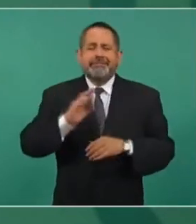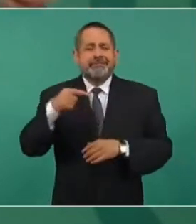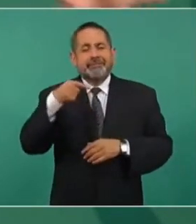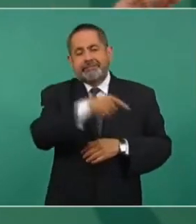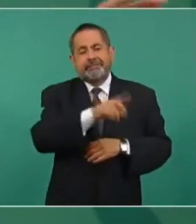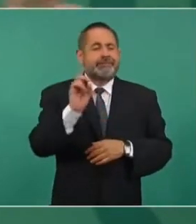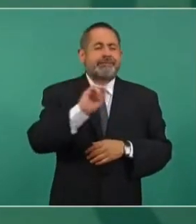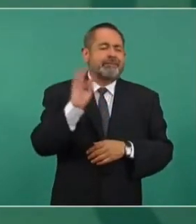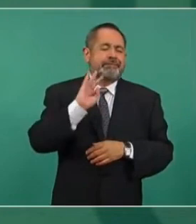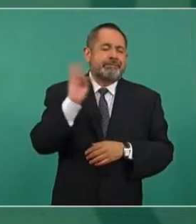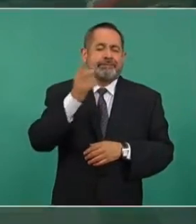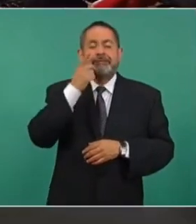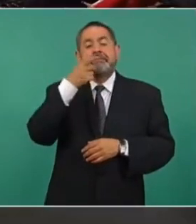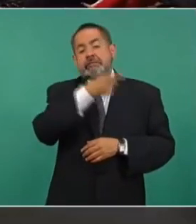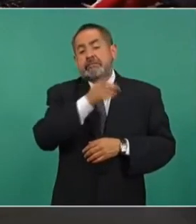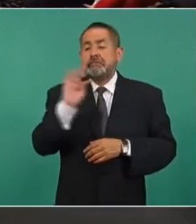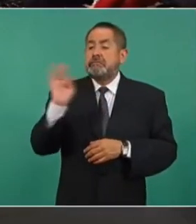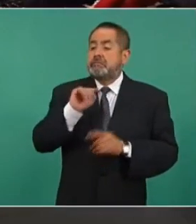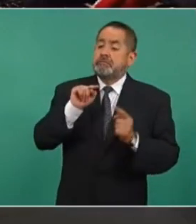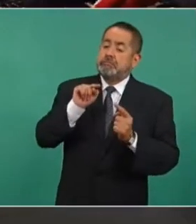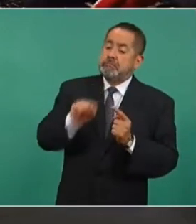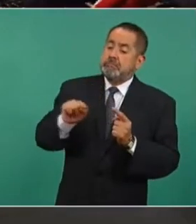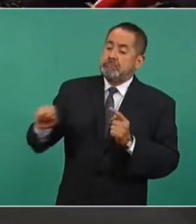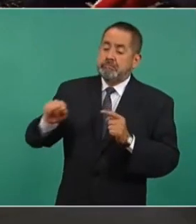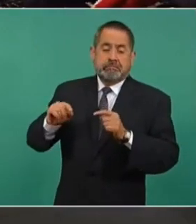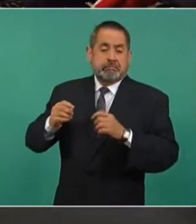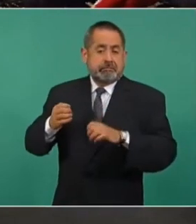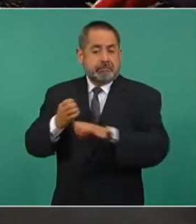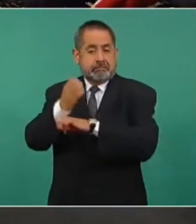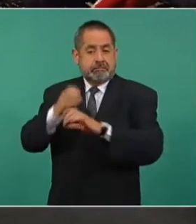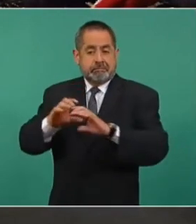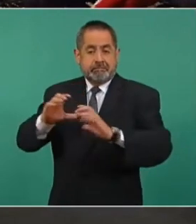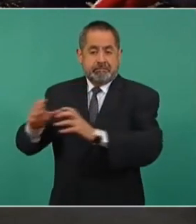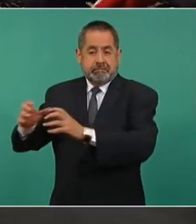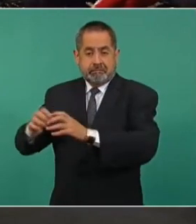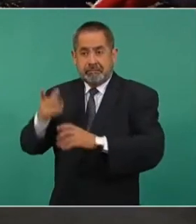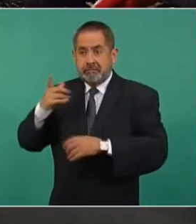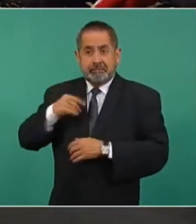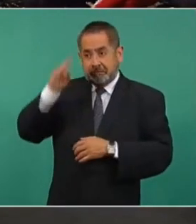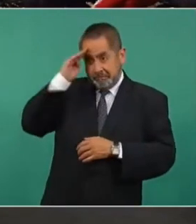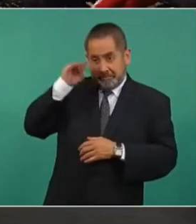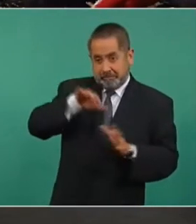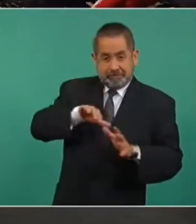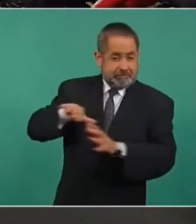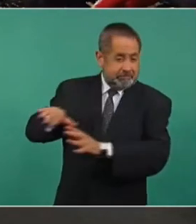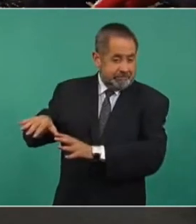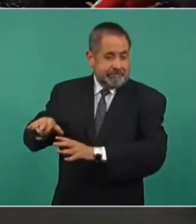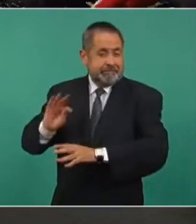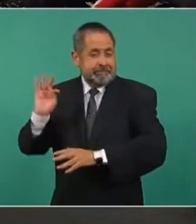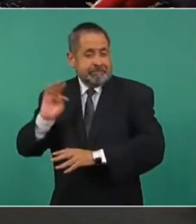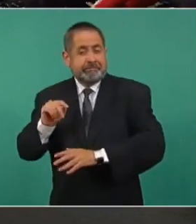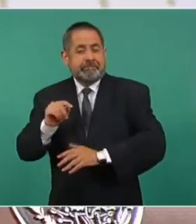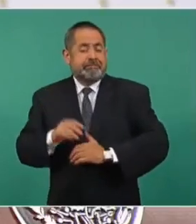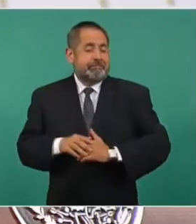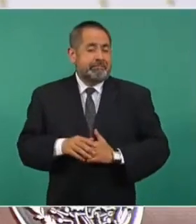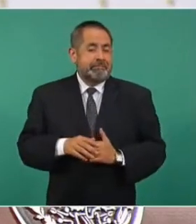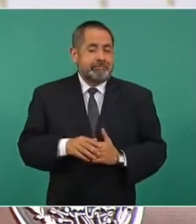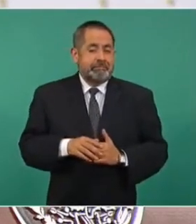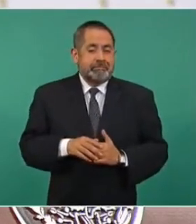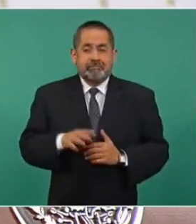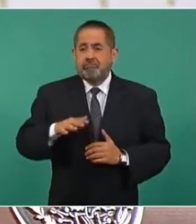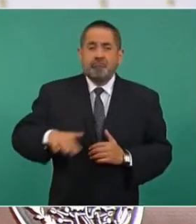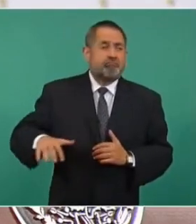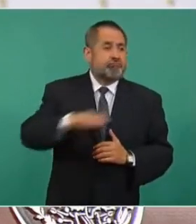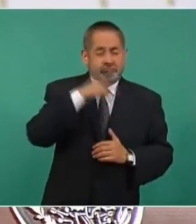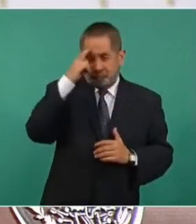estos estados no se contemplaran, el nivel de